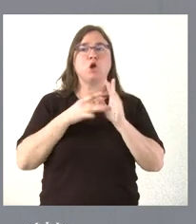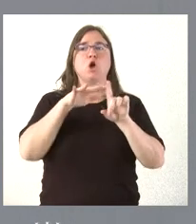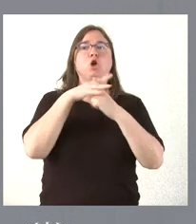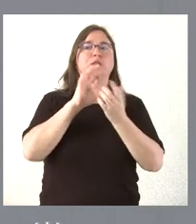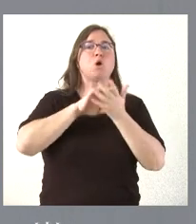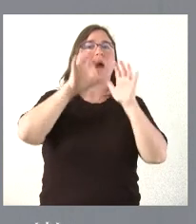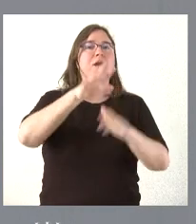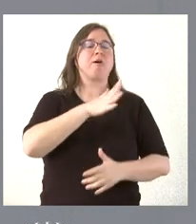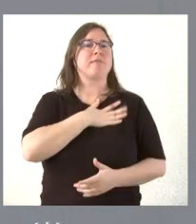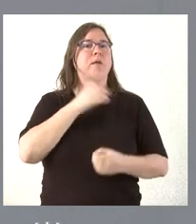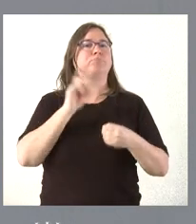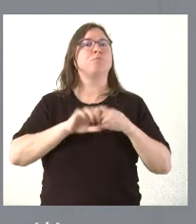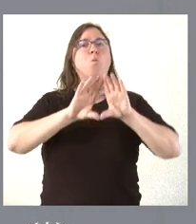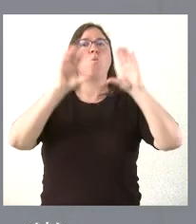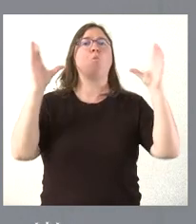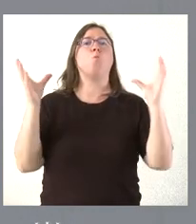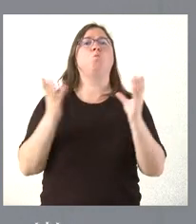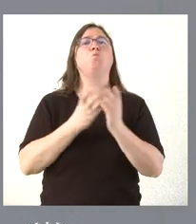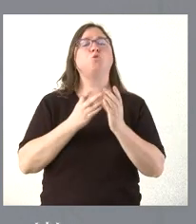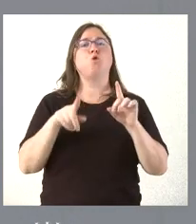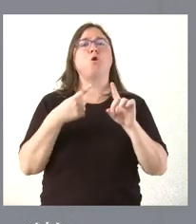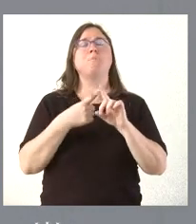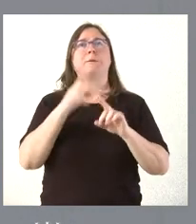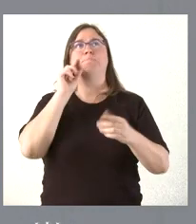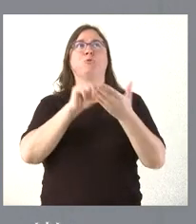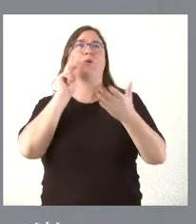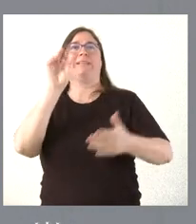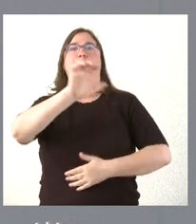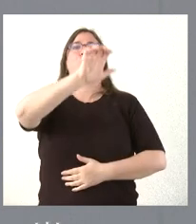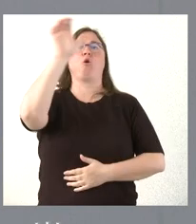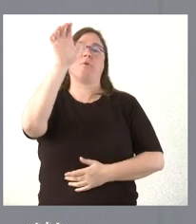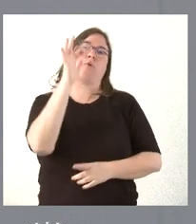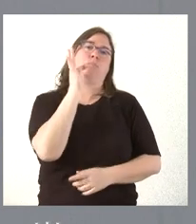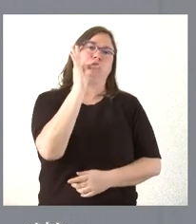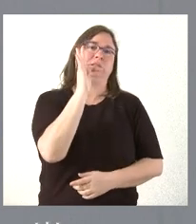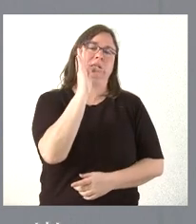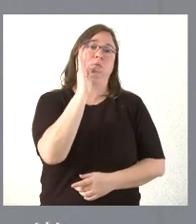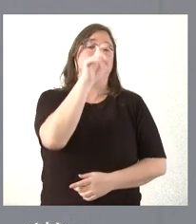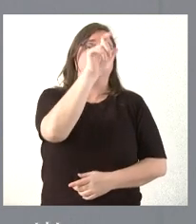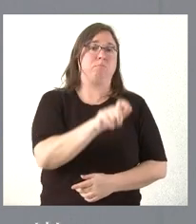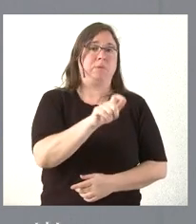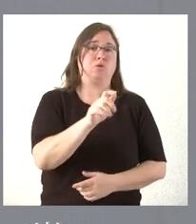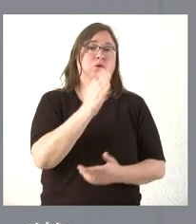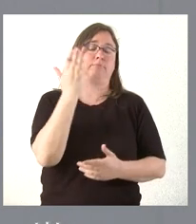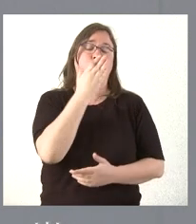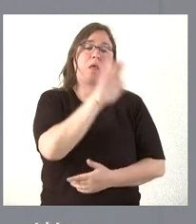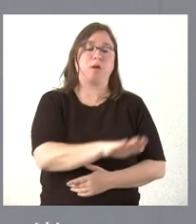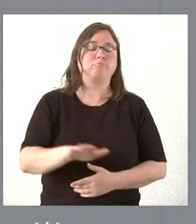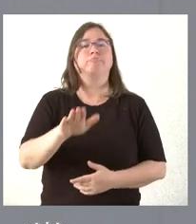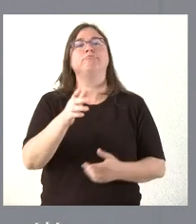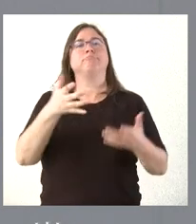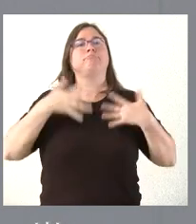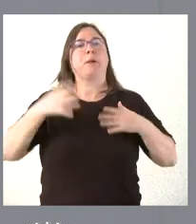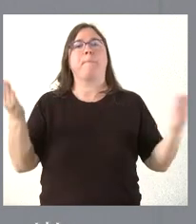quiere participar en un mundo global y que tiene una visión europeísta, pues creemos que es positivo el que las personas de Castilla y León mejoren sus